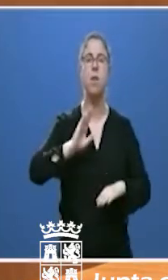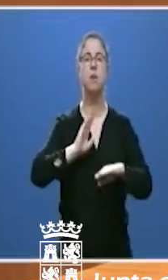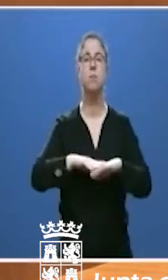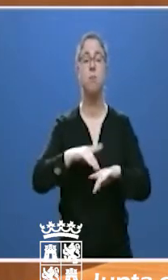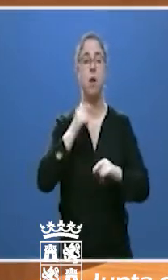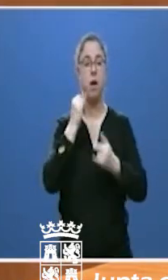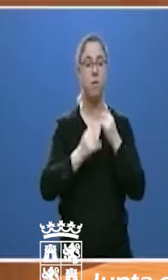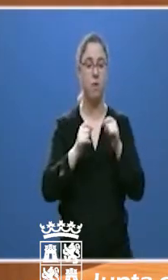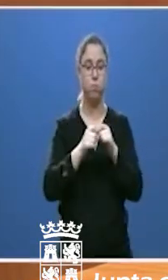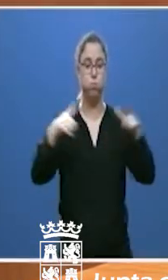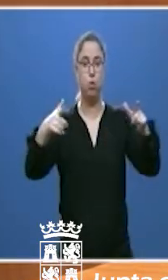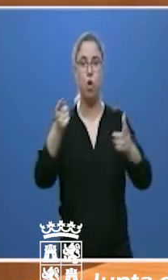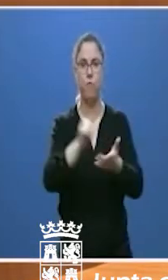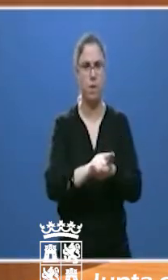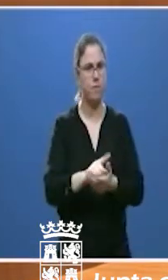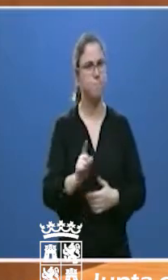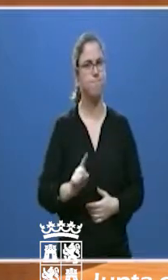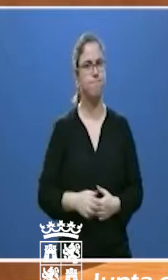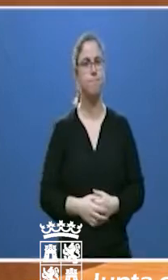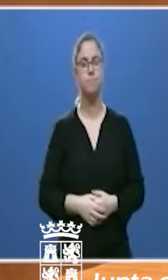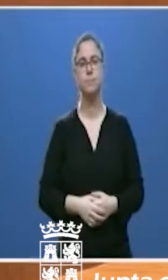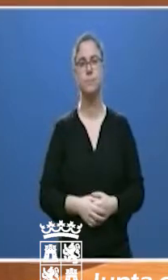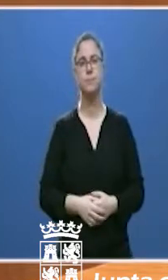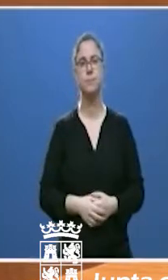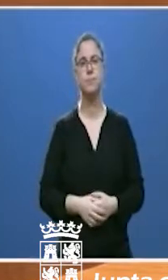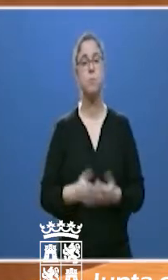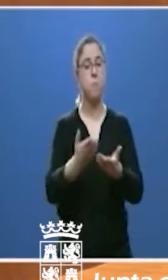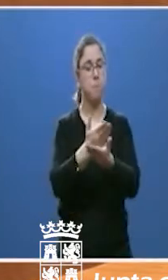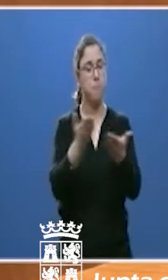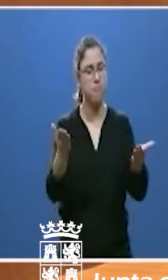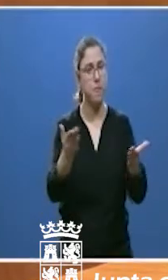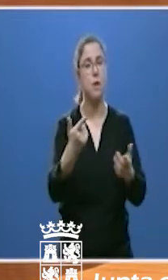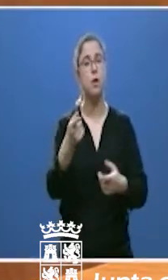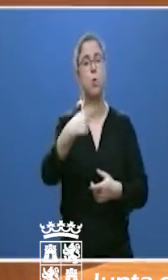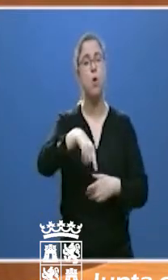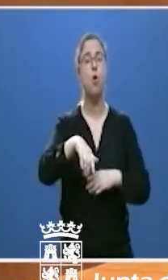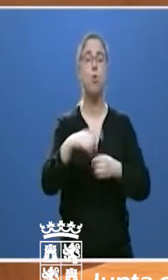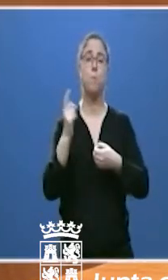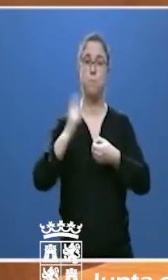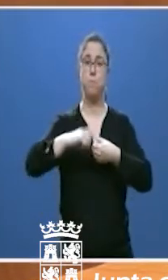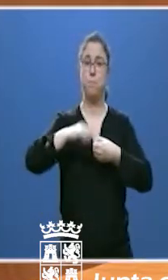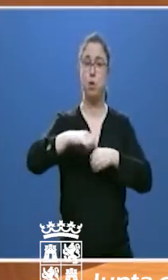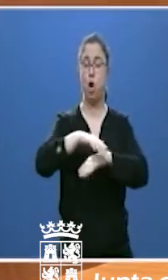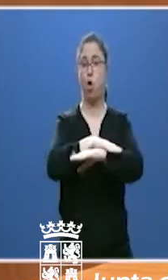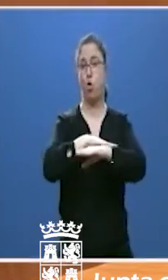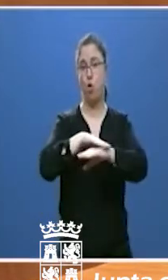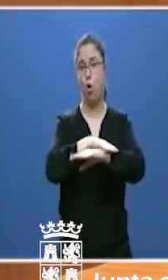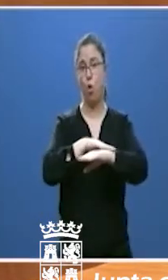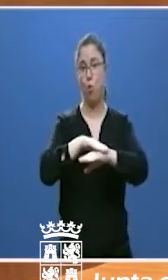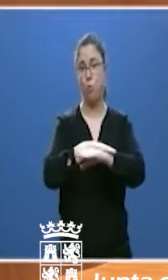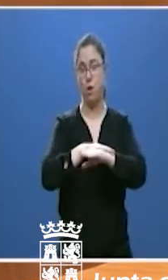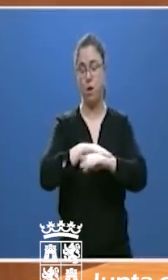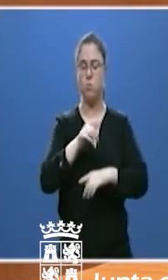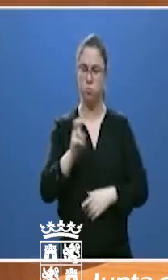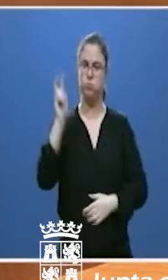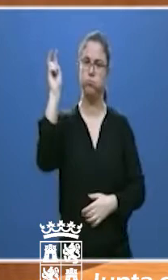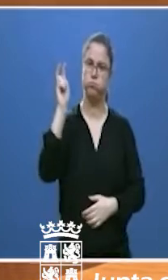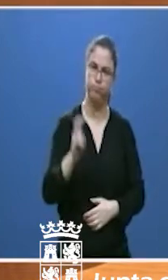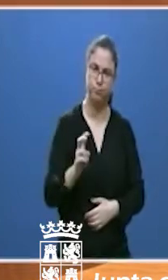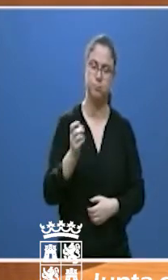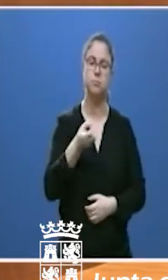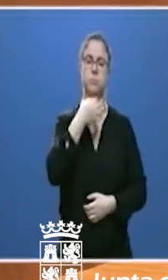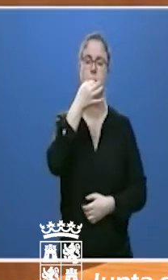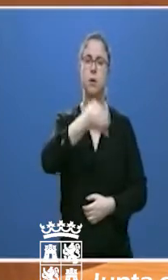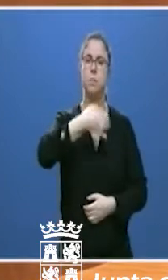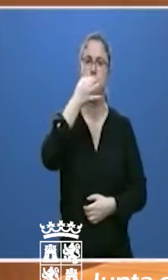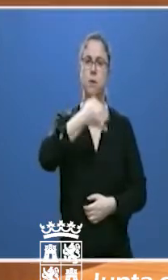en una realidad. Señorías, también los miembros del Gobierno regional comparecerán ante esta Cámara para